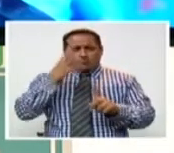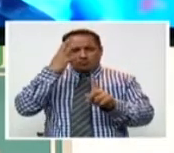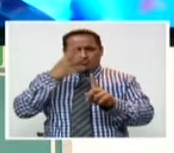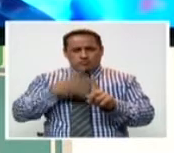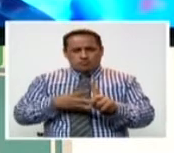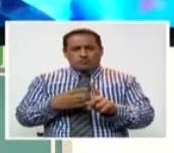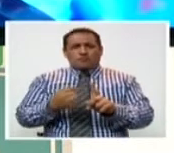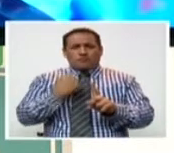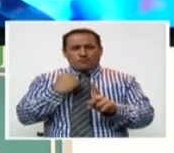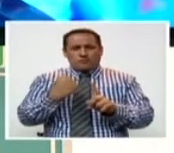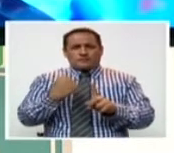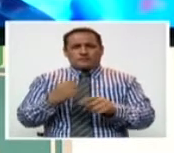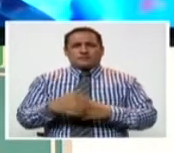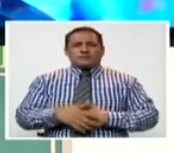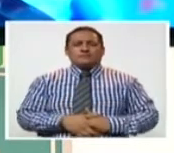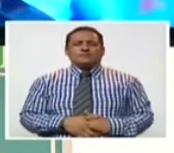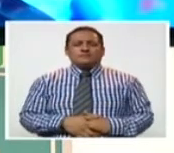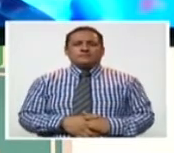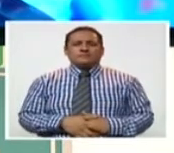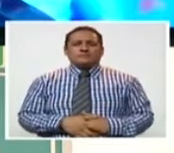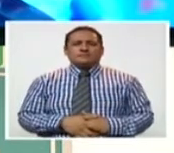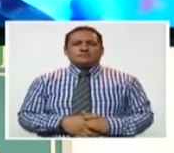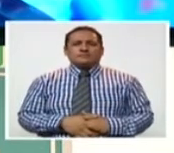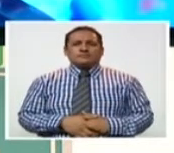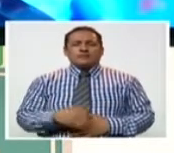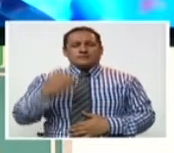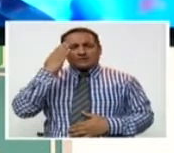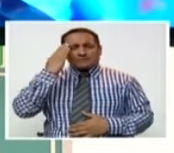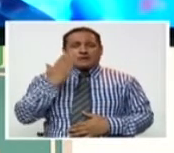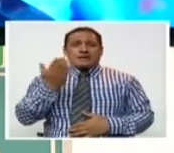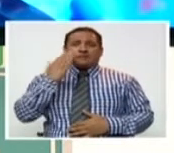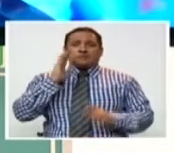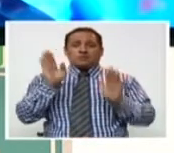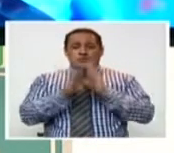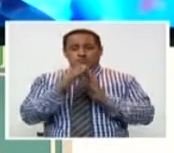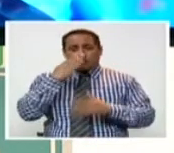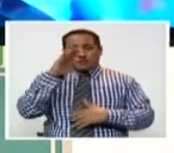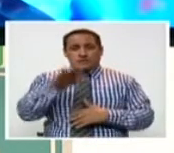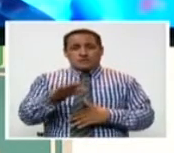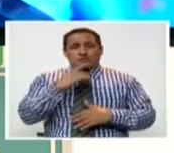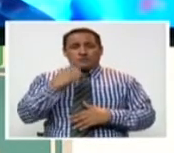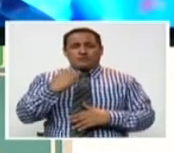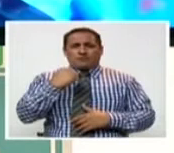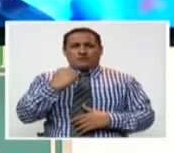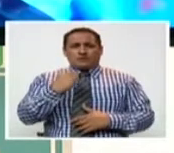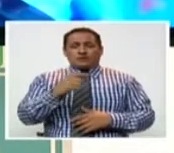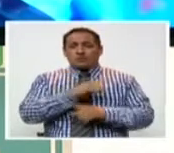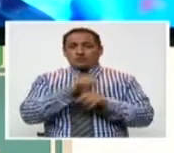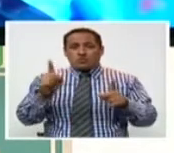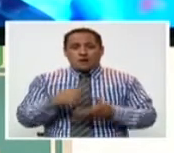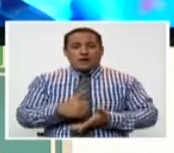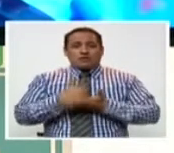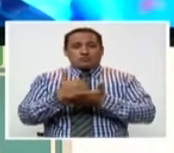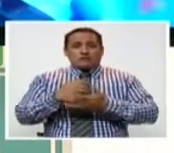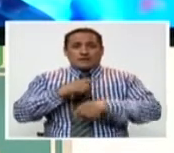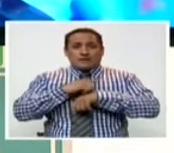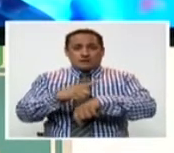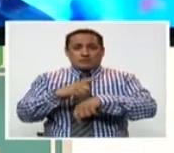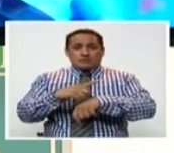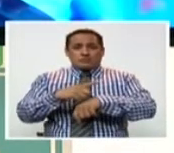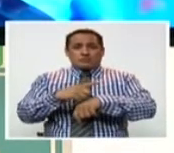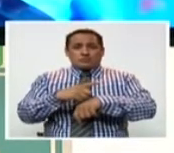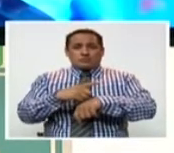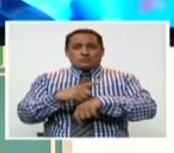tratamiento bastante oportuno. Generalmente si el niño con una hemofilia severa no es atendido,